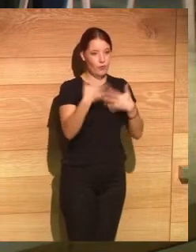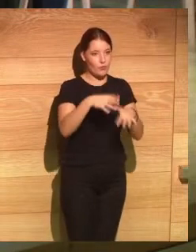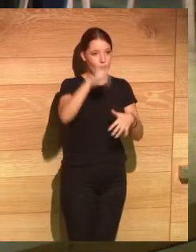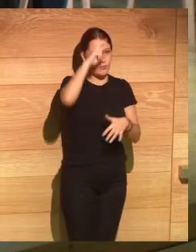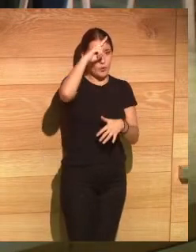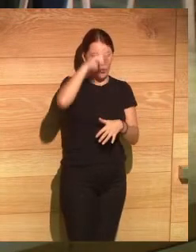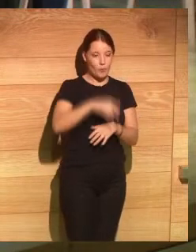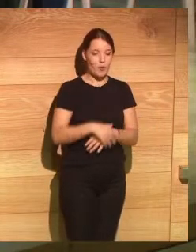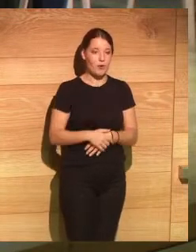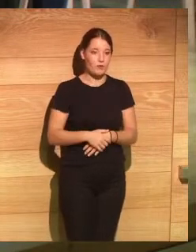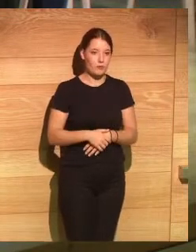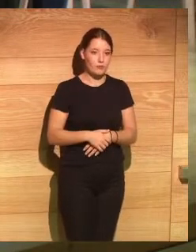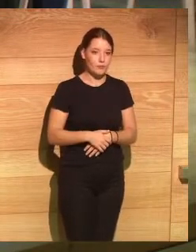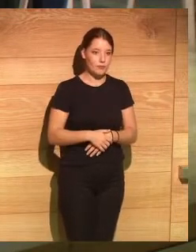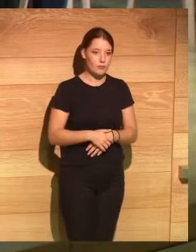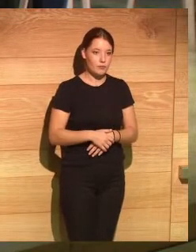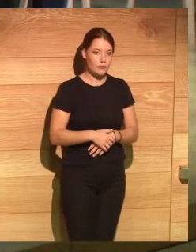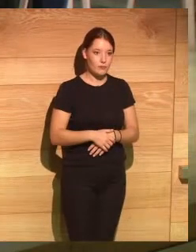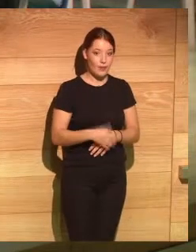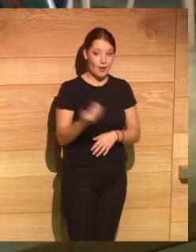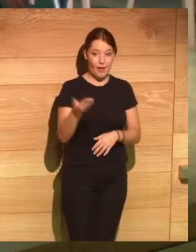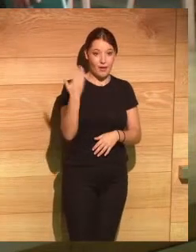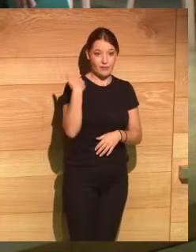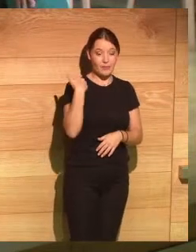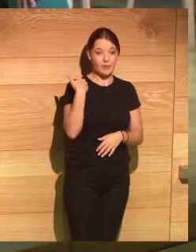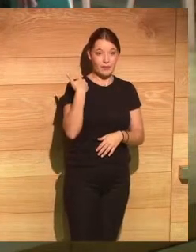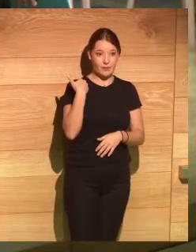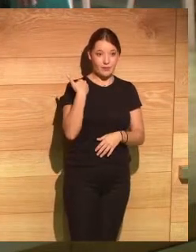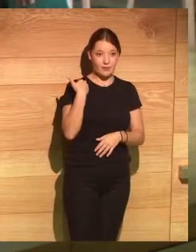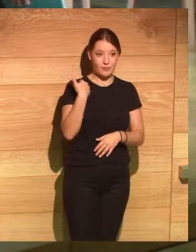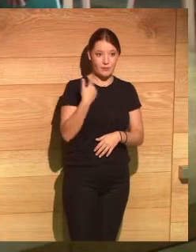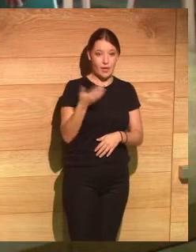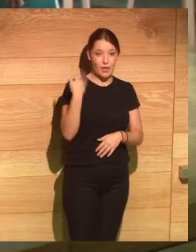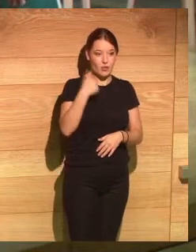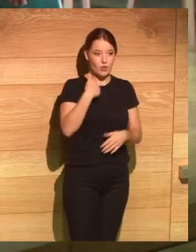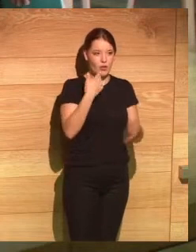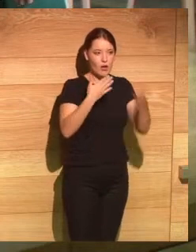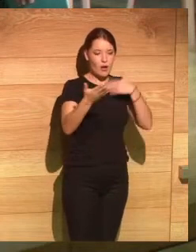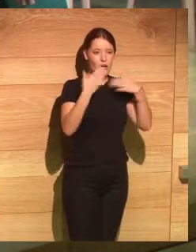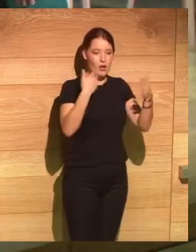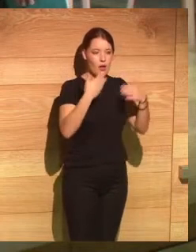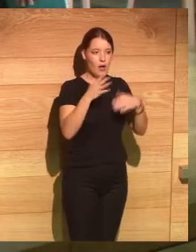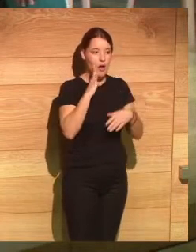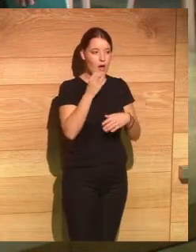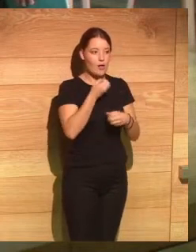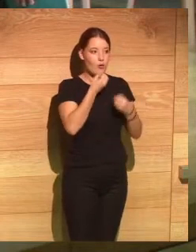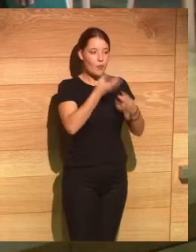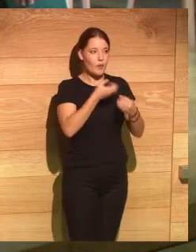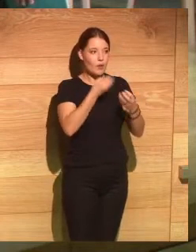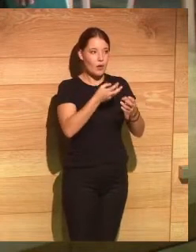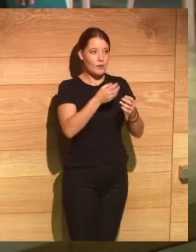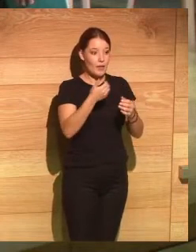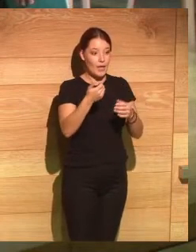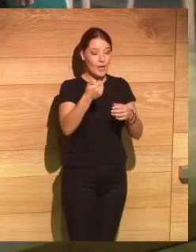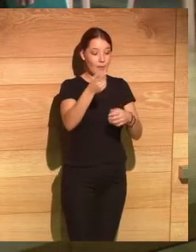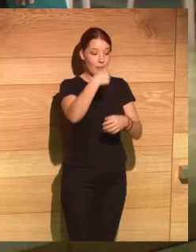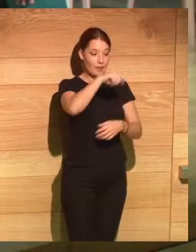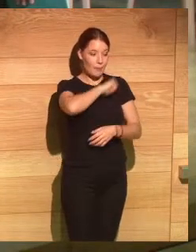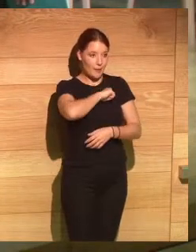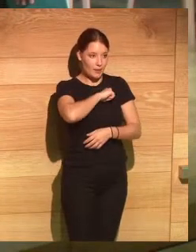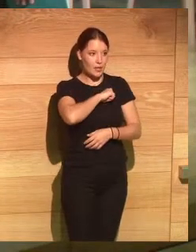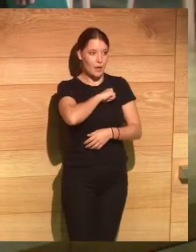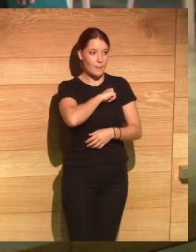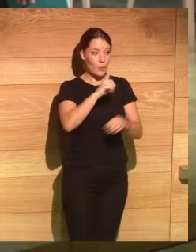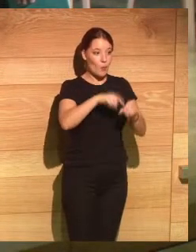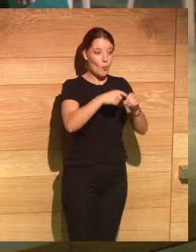yo creo que realmente ayer incluso como Manuel Pimentel en la territoria estaba comentando como España ocupa el puesto 41